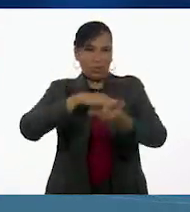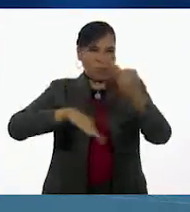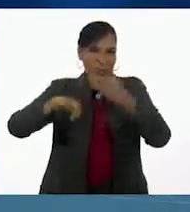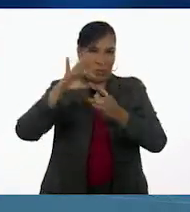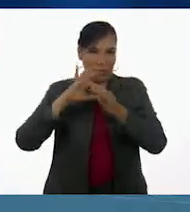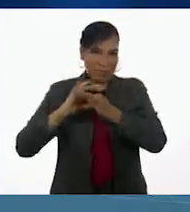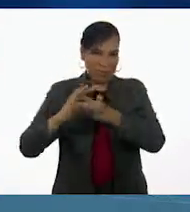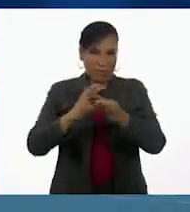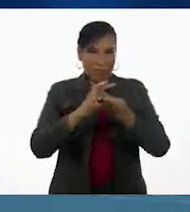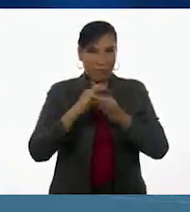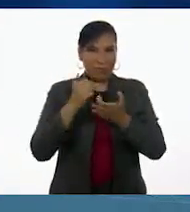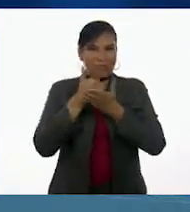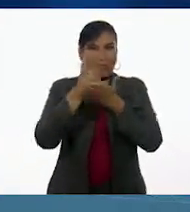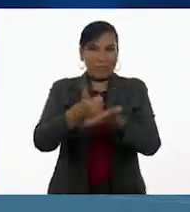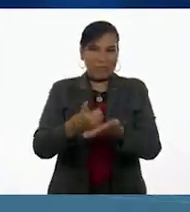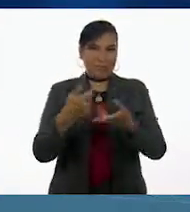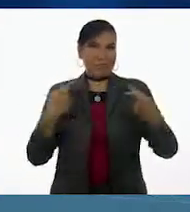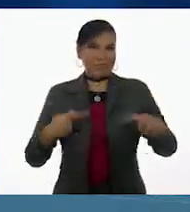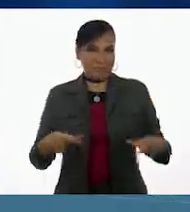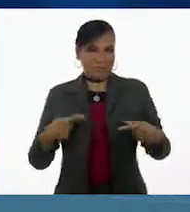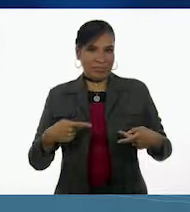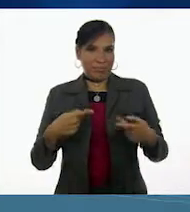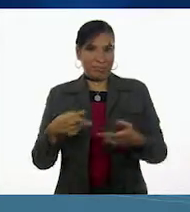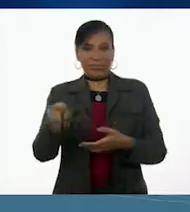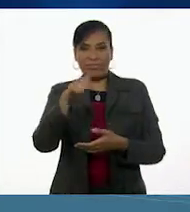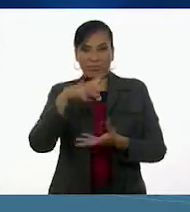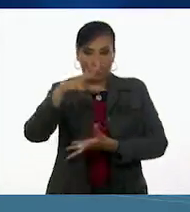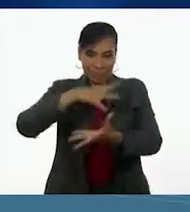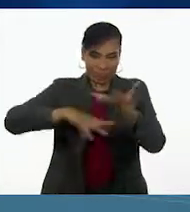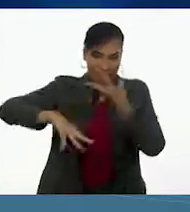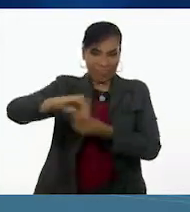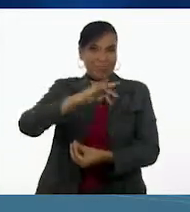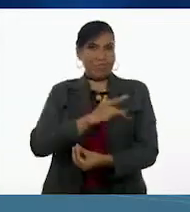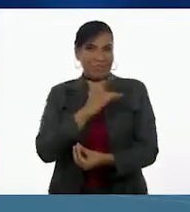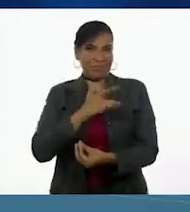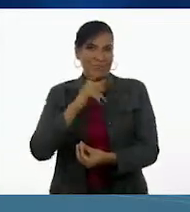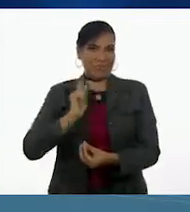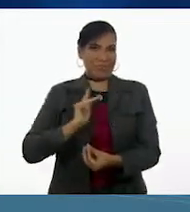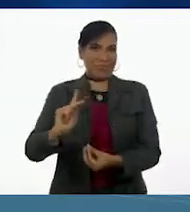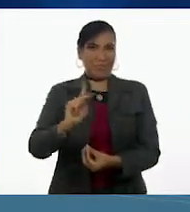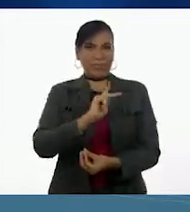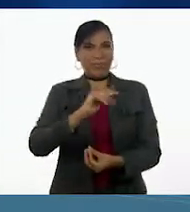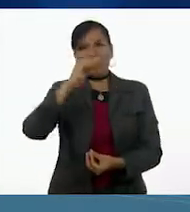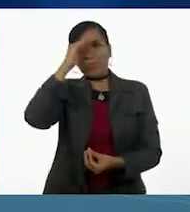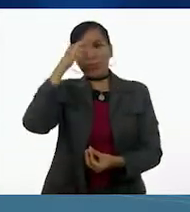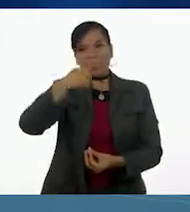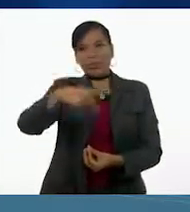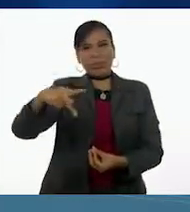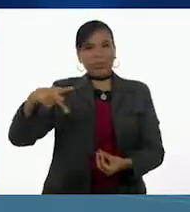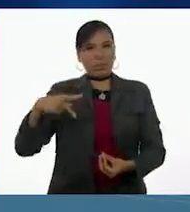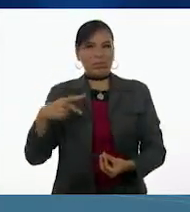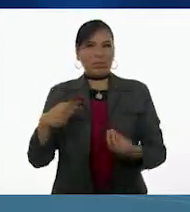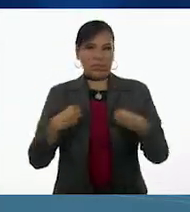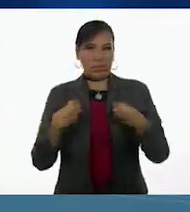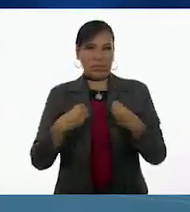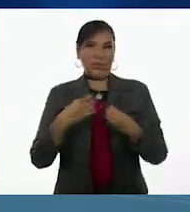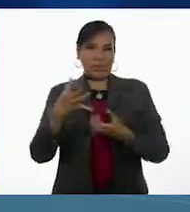bienestar común de todos. Ayudar a los demás a ponernos en su lugar y pensar en su situación es la